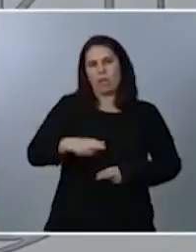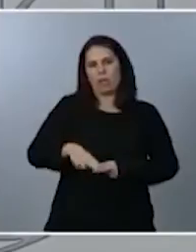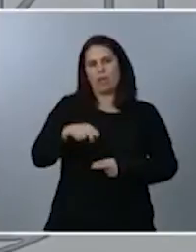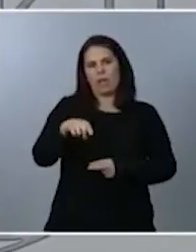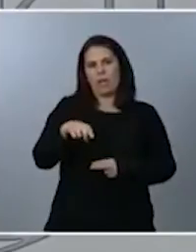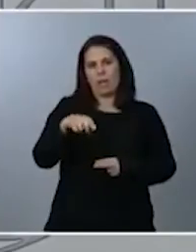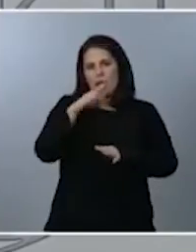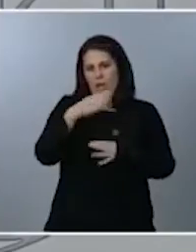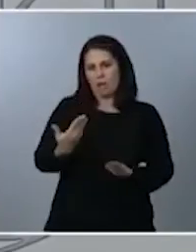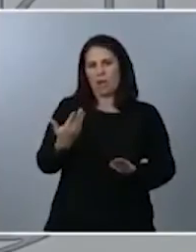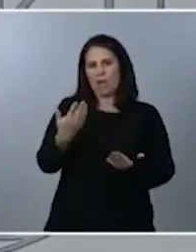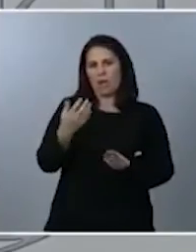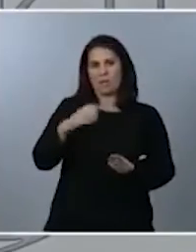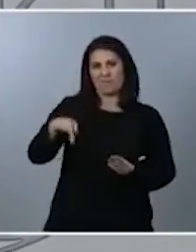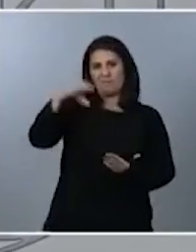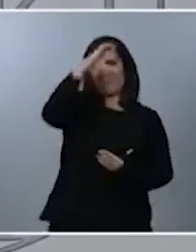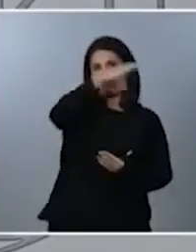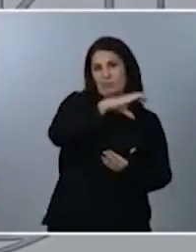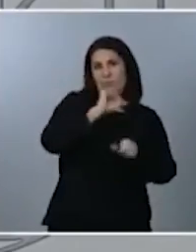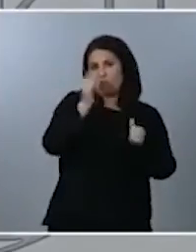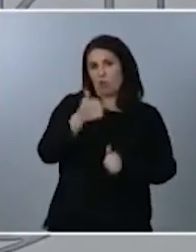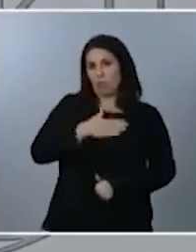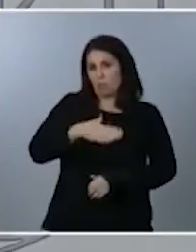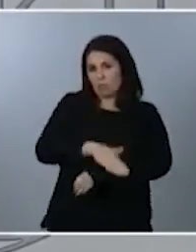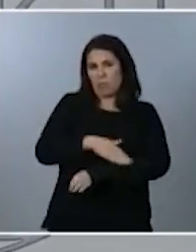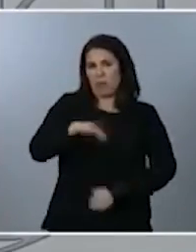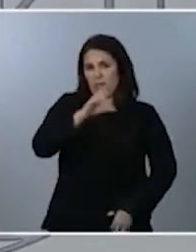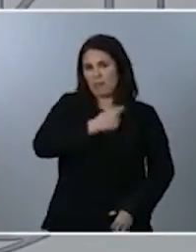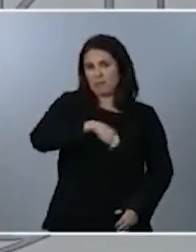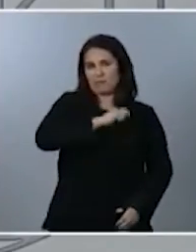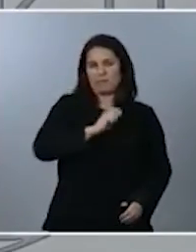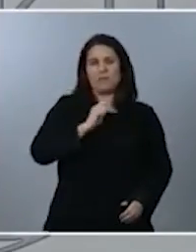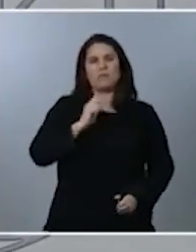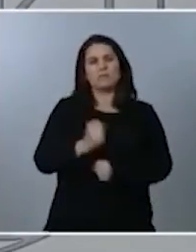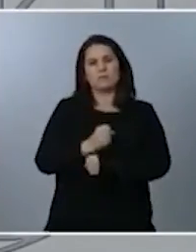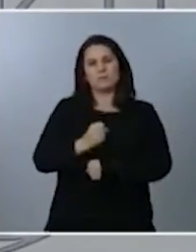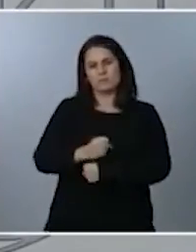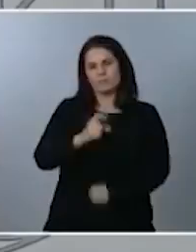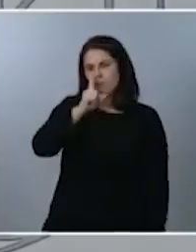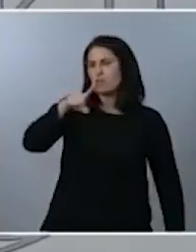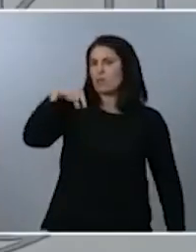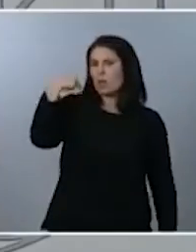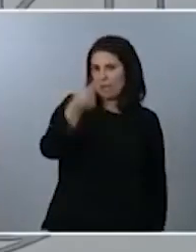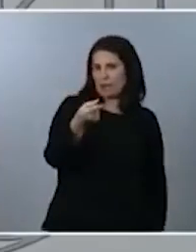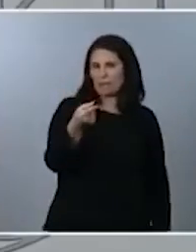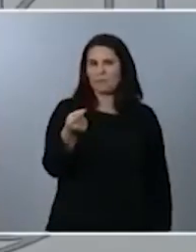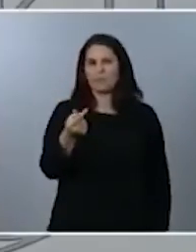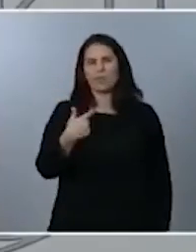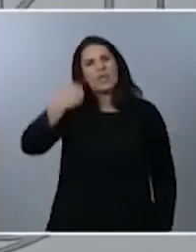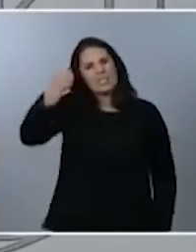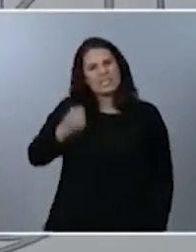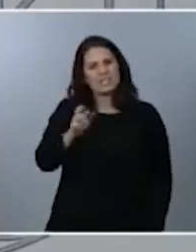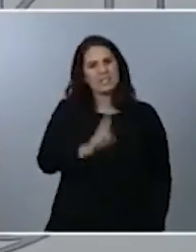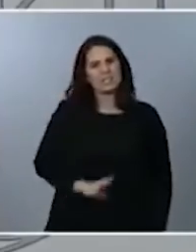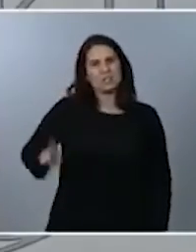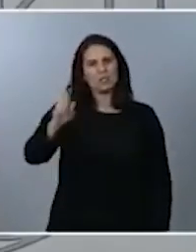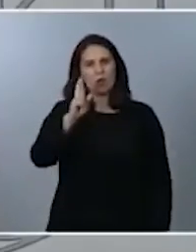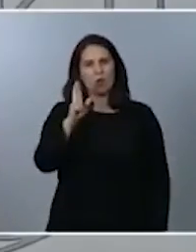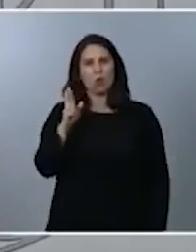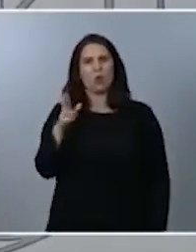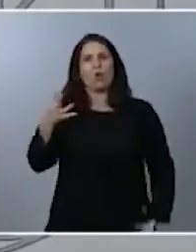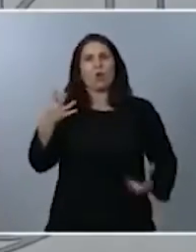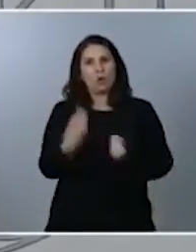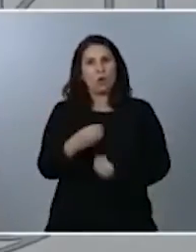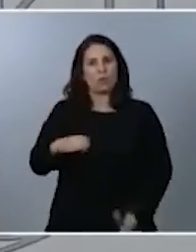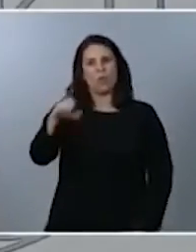vivimos y, por tanto, la iremos trabajando a lo largo del próximo año, insisto, con el concurso de las comunidades autónomas porque hay alguna